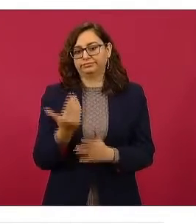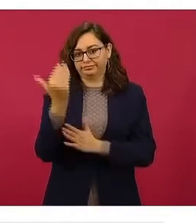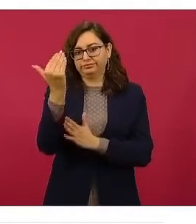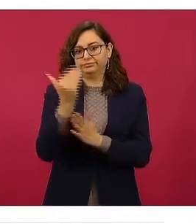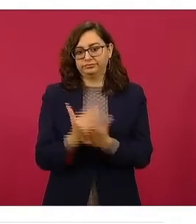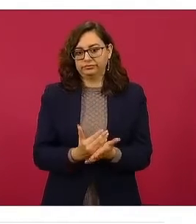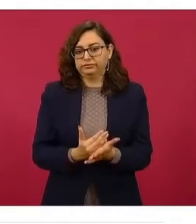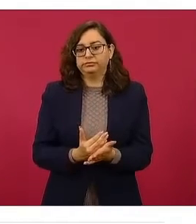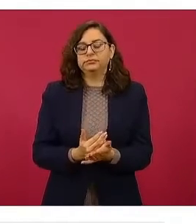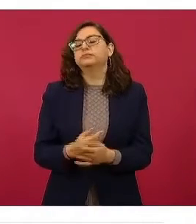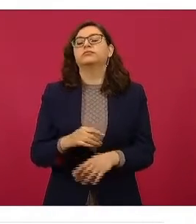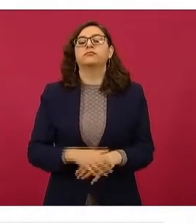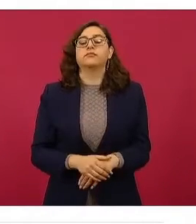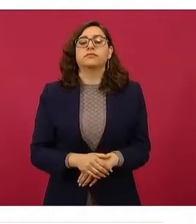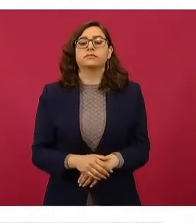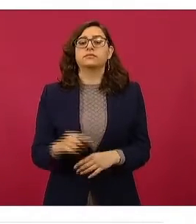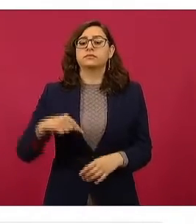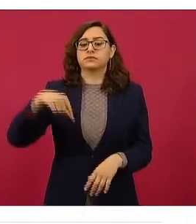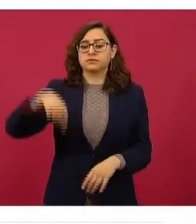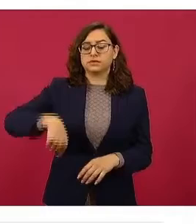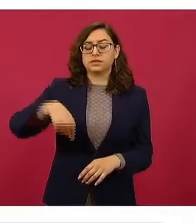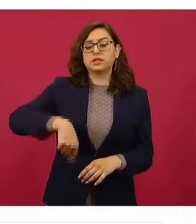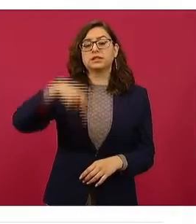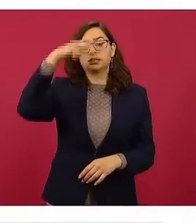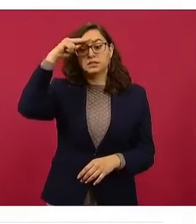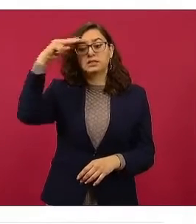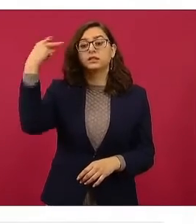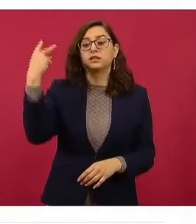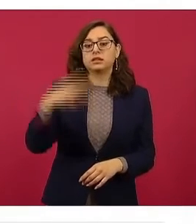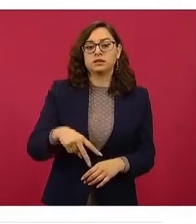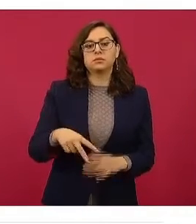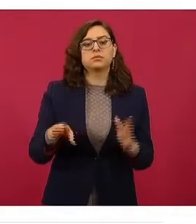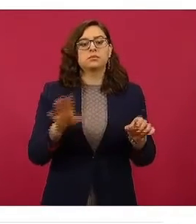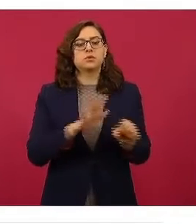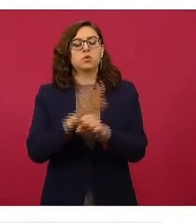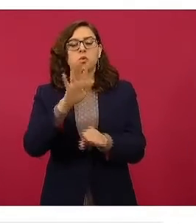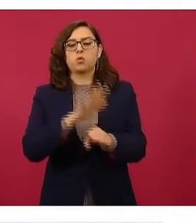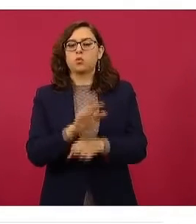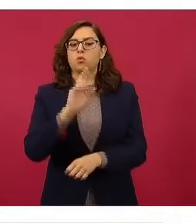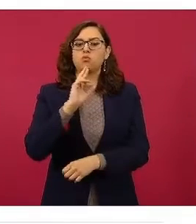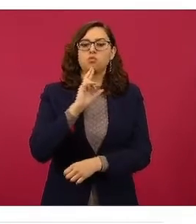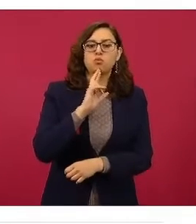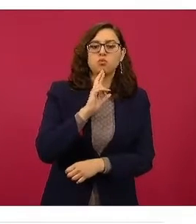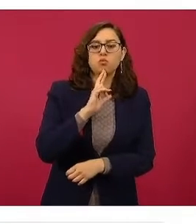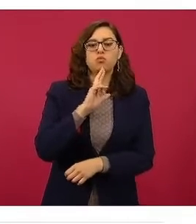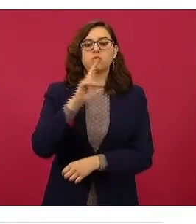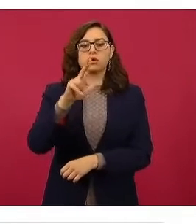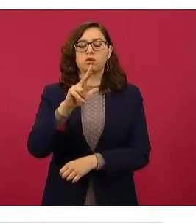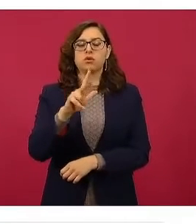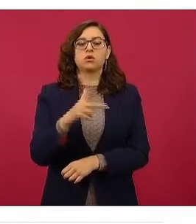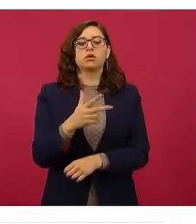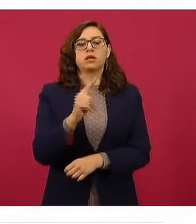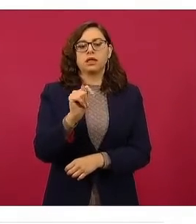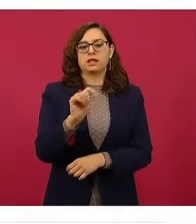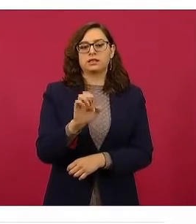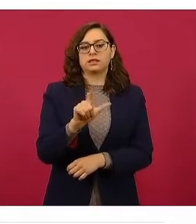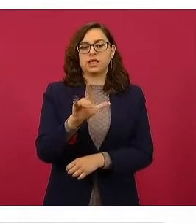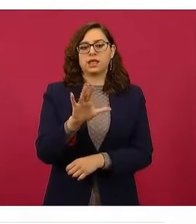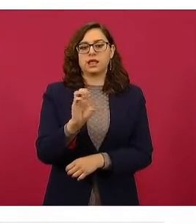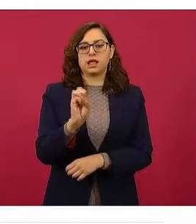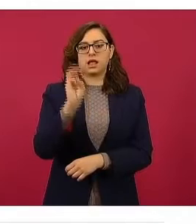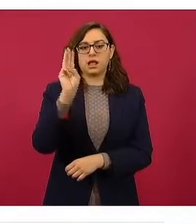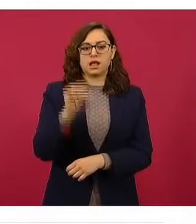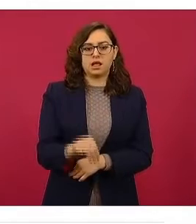mexicano, los lugares en los que van y se cobran, Telecom, con un horario de ocho de la mañana a tres de la tarde, mil